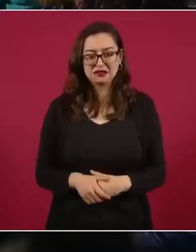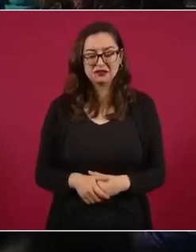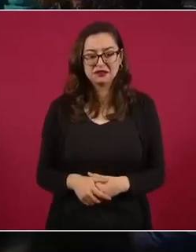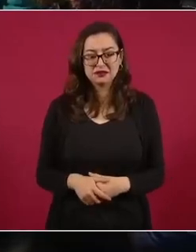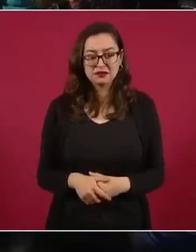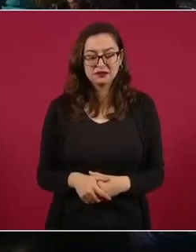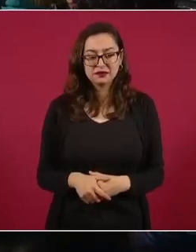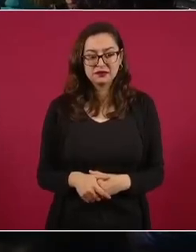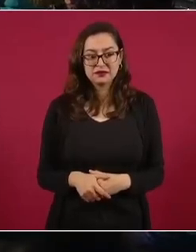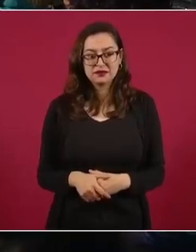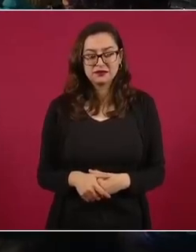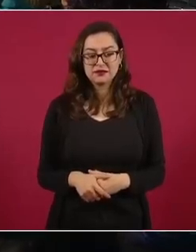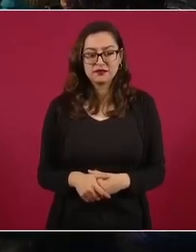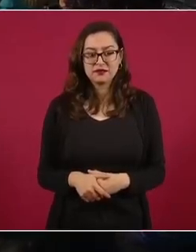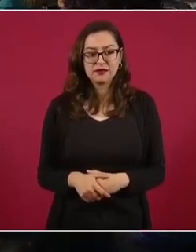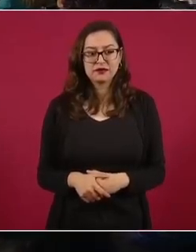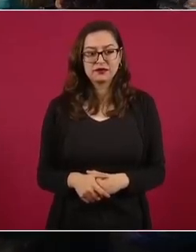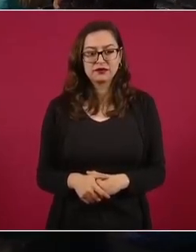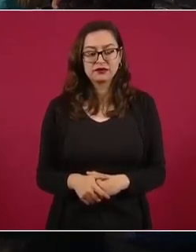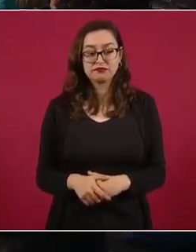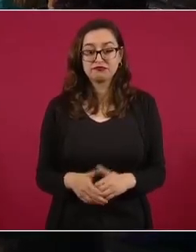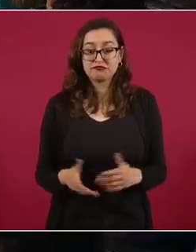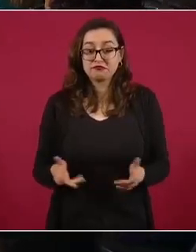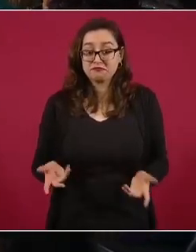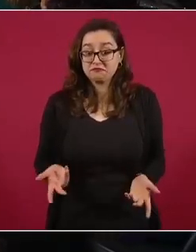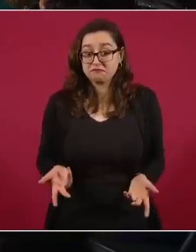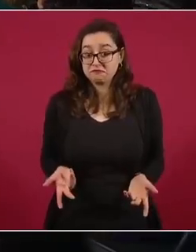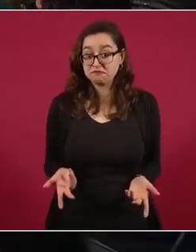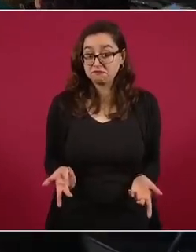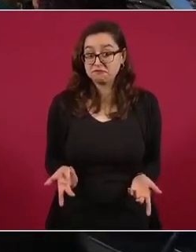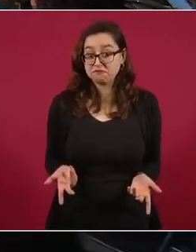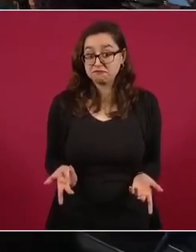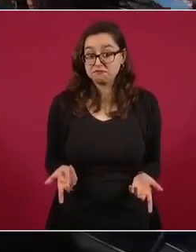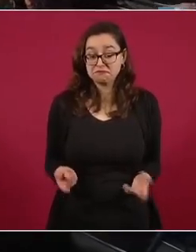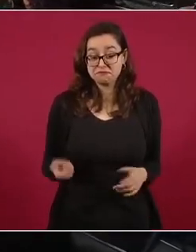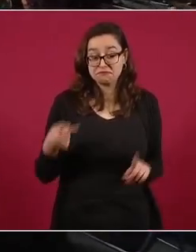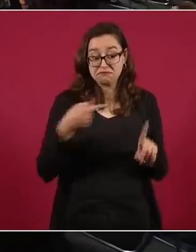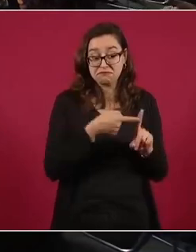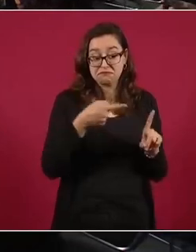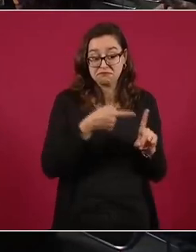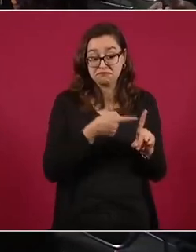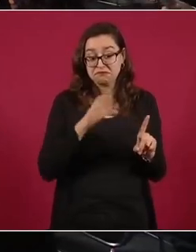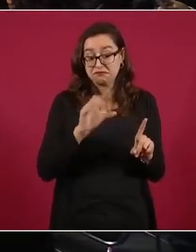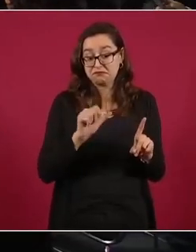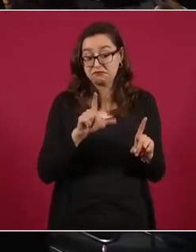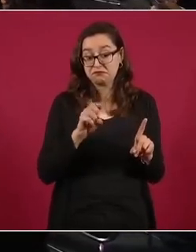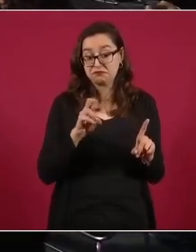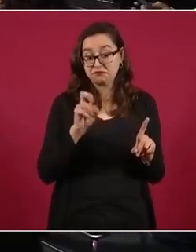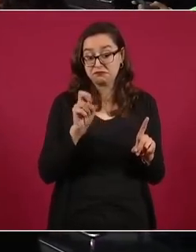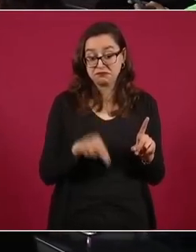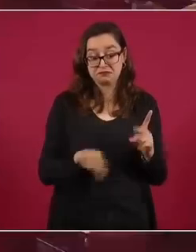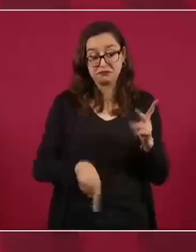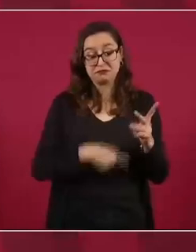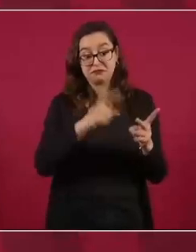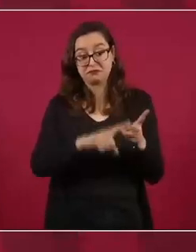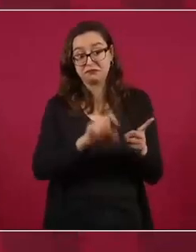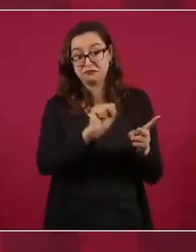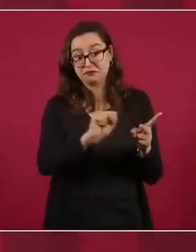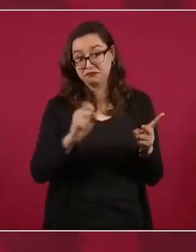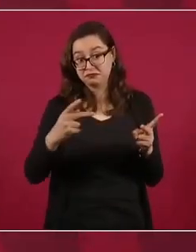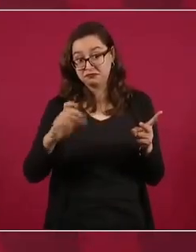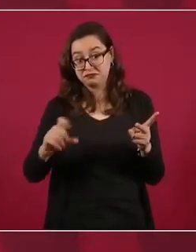y pues era un civil del Secretario de Seguridad Pública